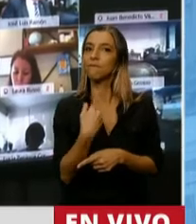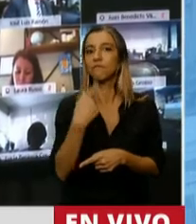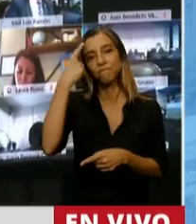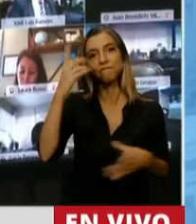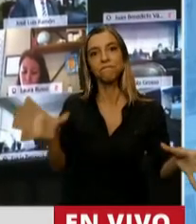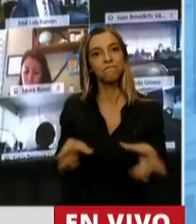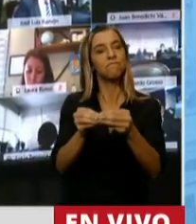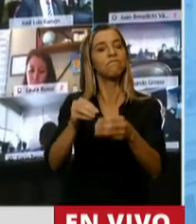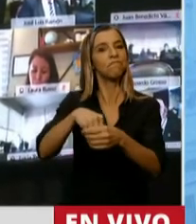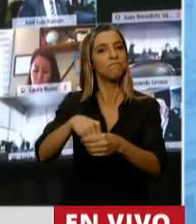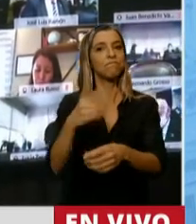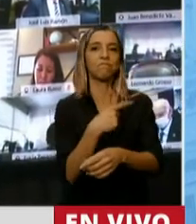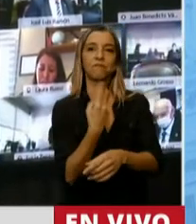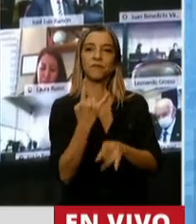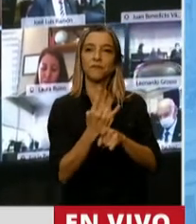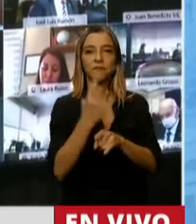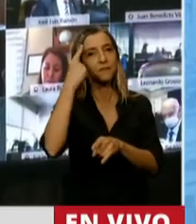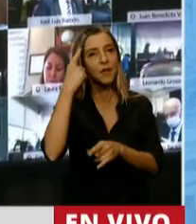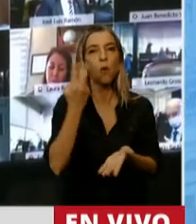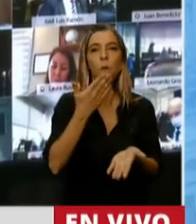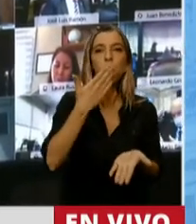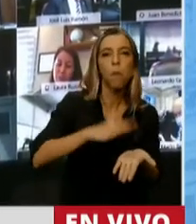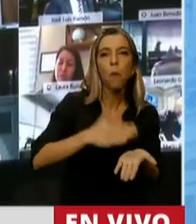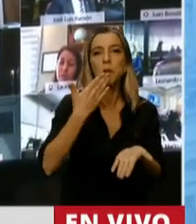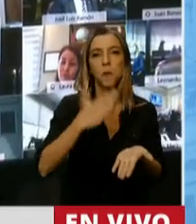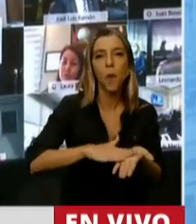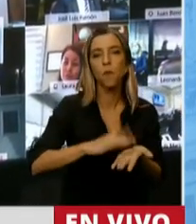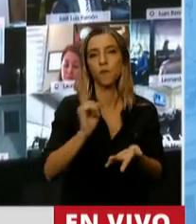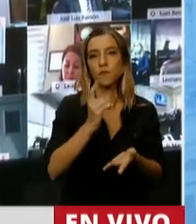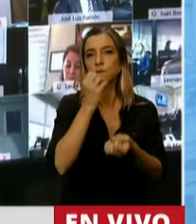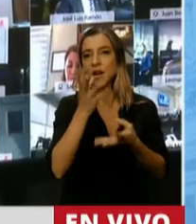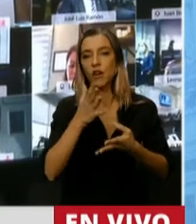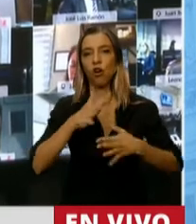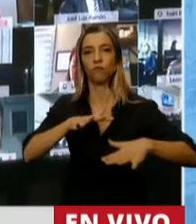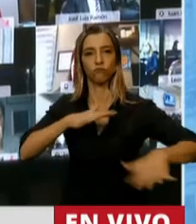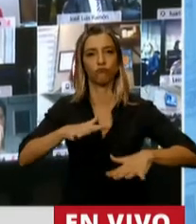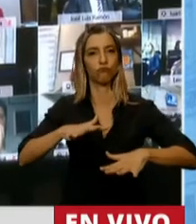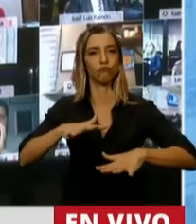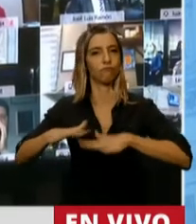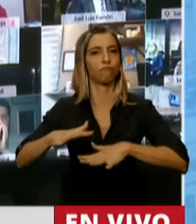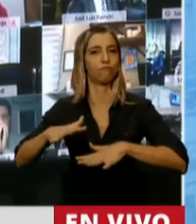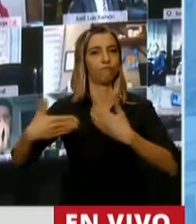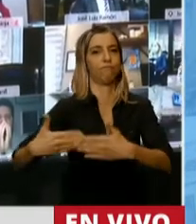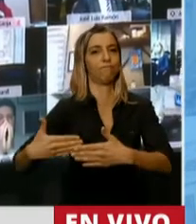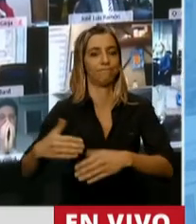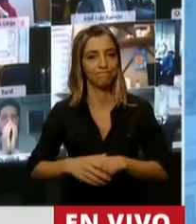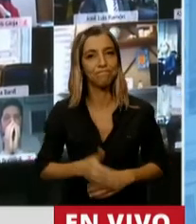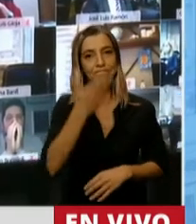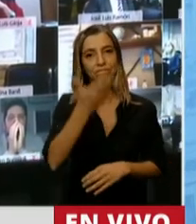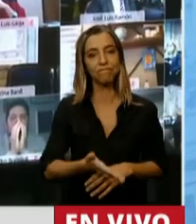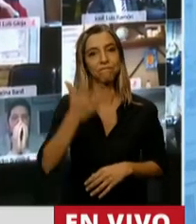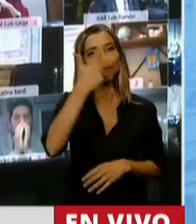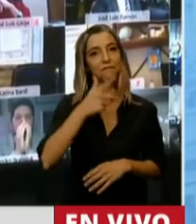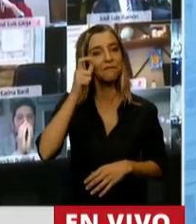decir es hacer, mejor que prometer es realizar las revoluciones, no se proclaman, sino que se realizan. Héctor, el Tigre Caballero,